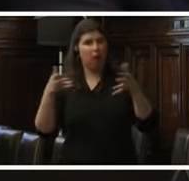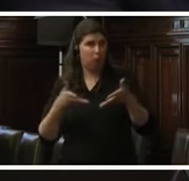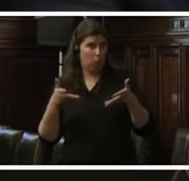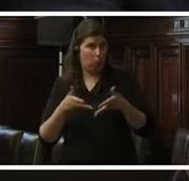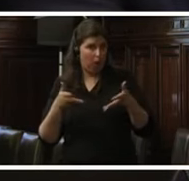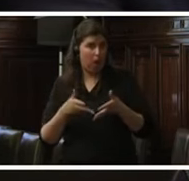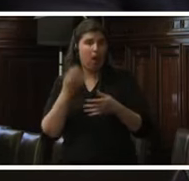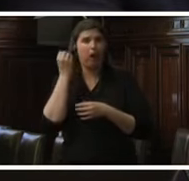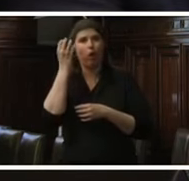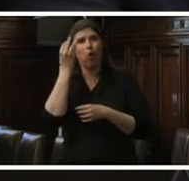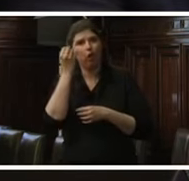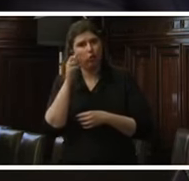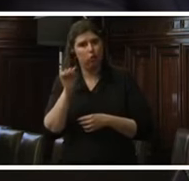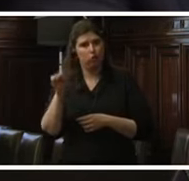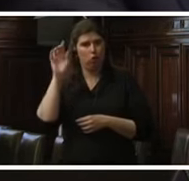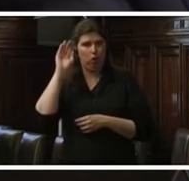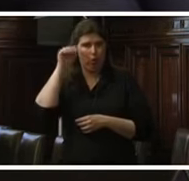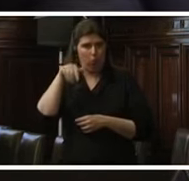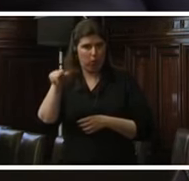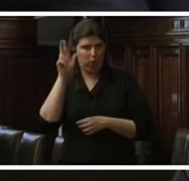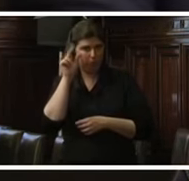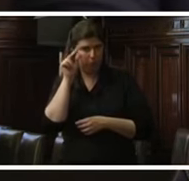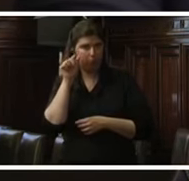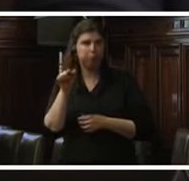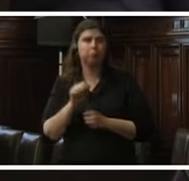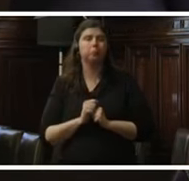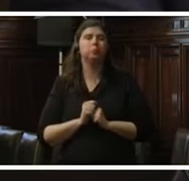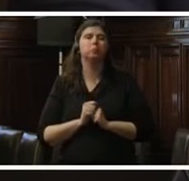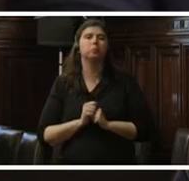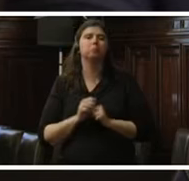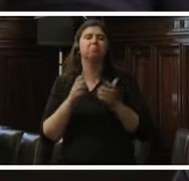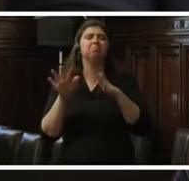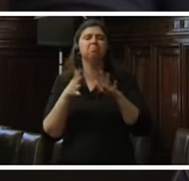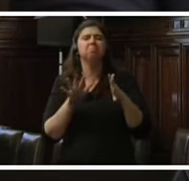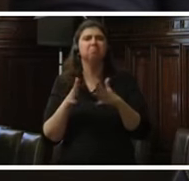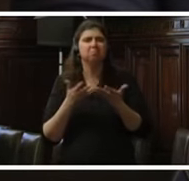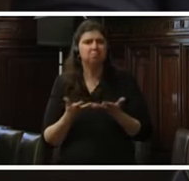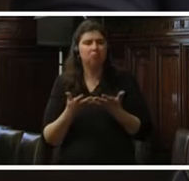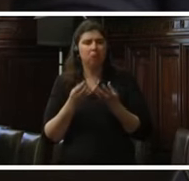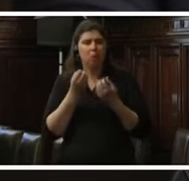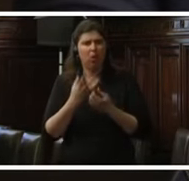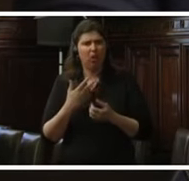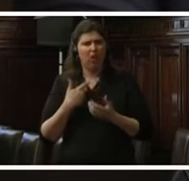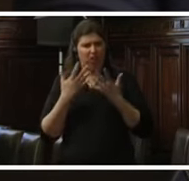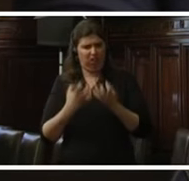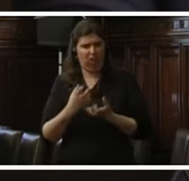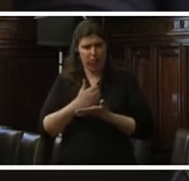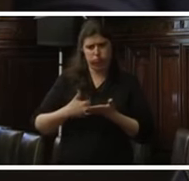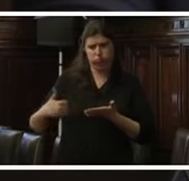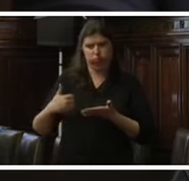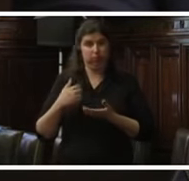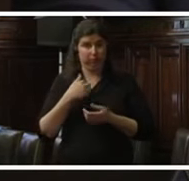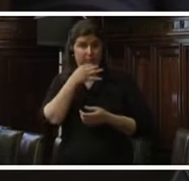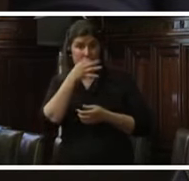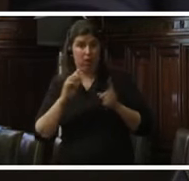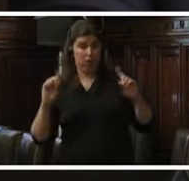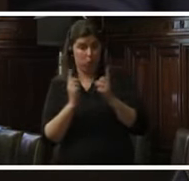en el Congreso de la República. ¿Cuáles son las razones para que se busque apartarnos del cargo? Lo resumo en